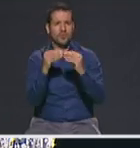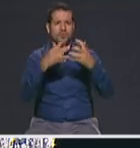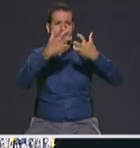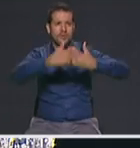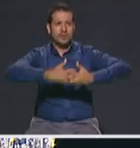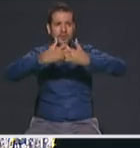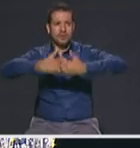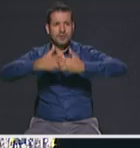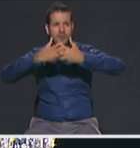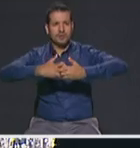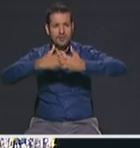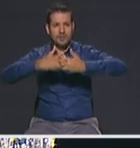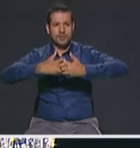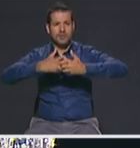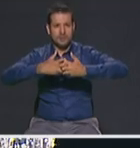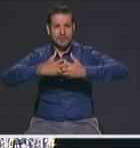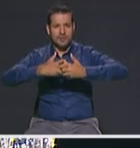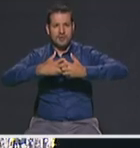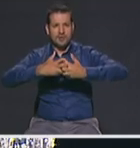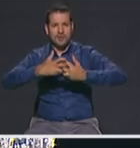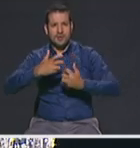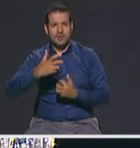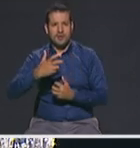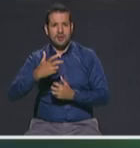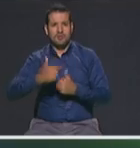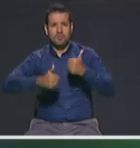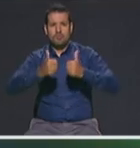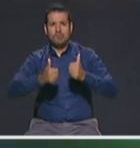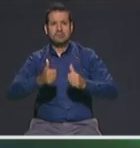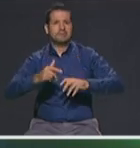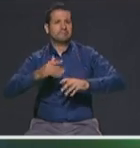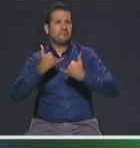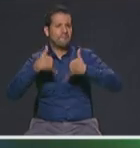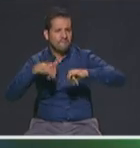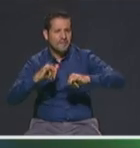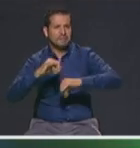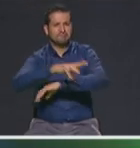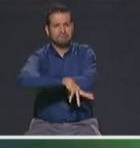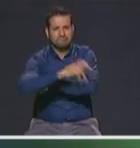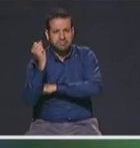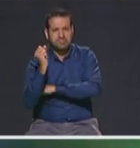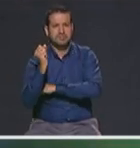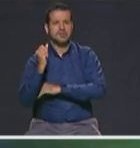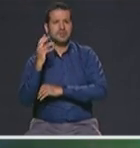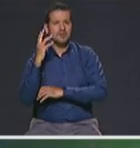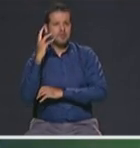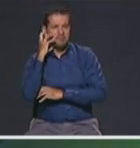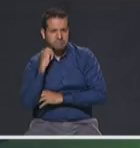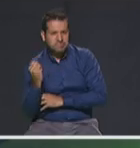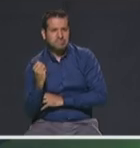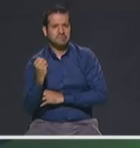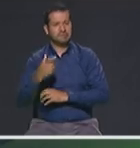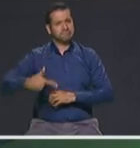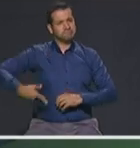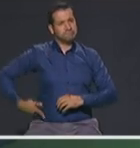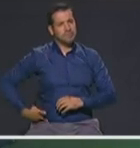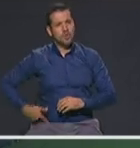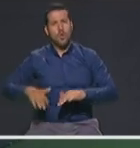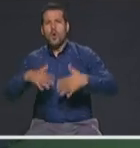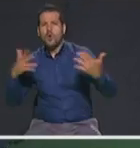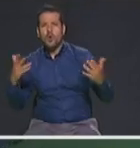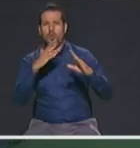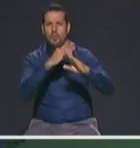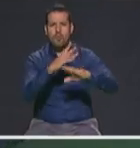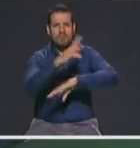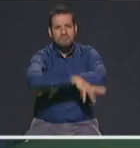encima de estos bandidos y acabar con estos hurtos y estos fleteos muchas gracias el turno ahora para la doctora Beatriz Rave ¿cómo combatir el fleteo y